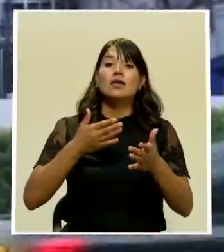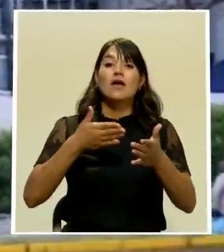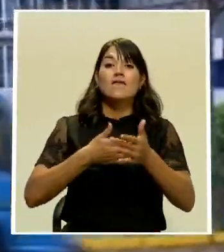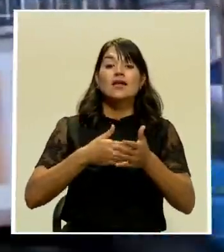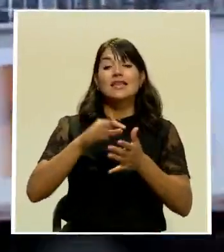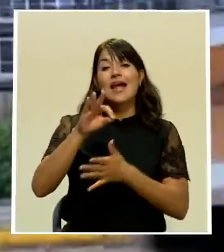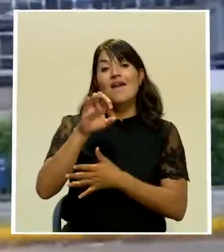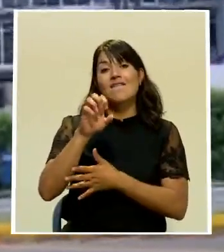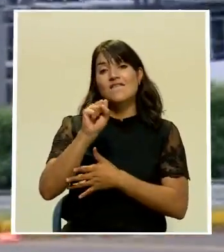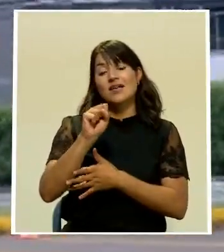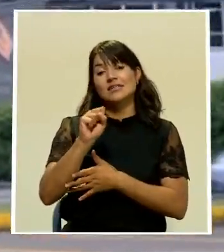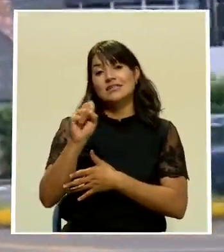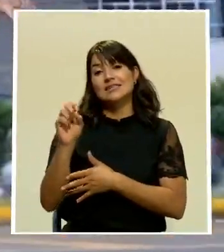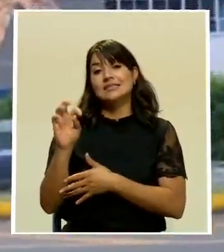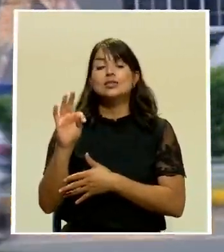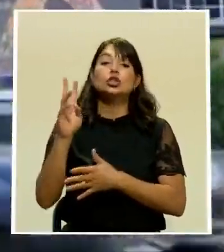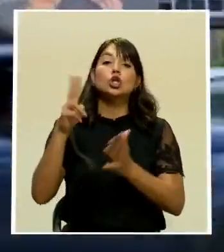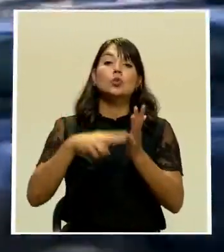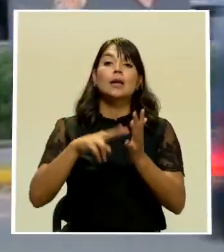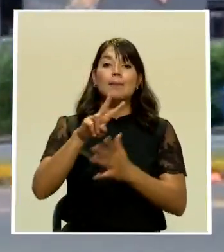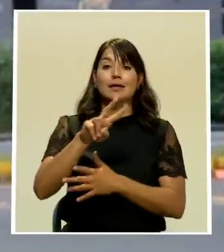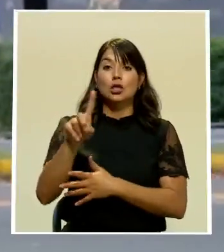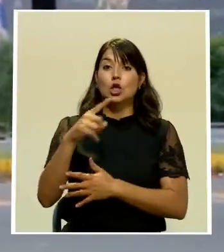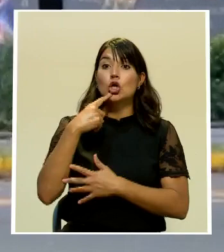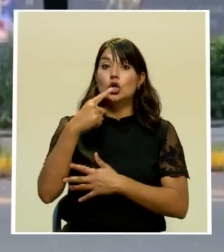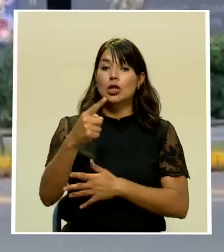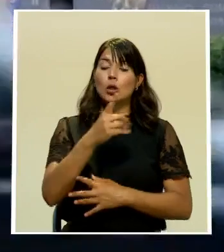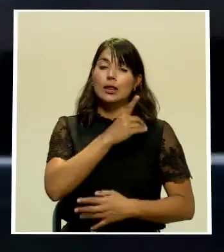FES 2021. Ha recalcado la máxima autoridad.